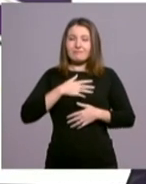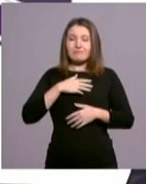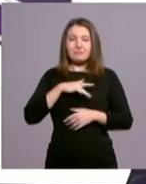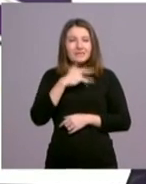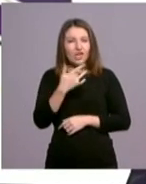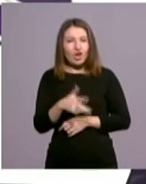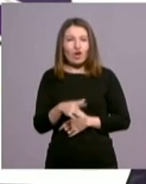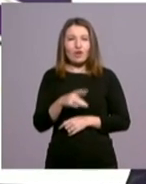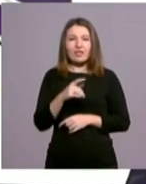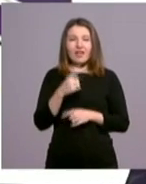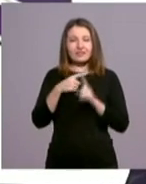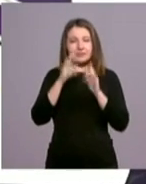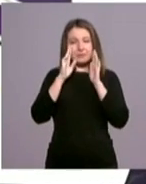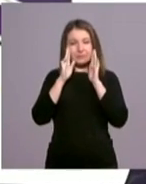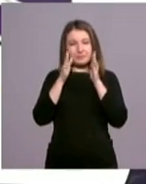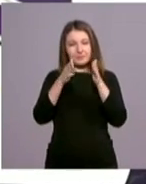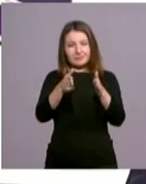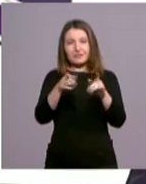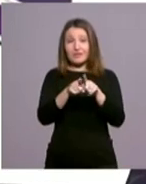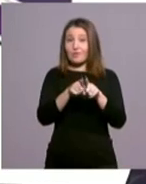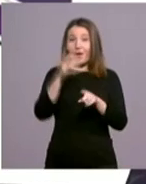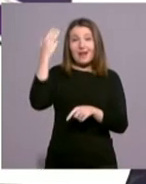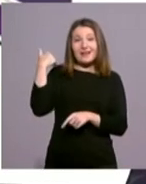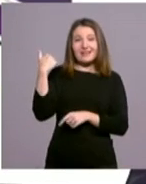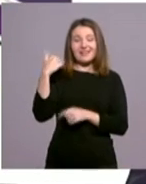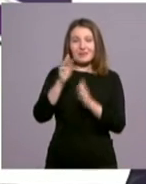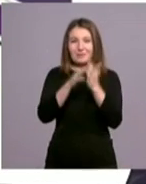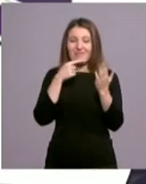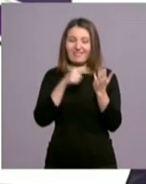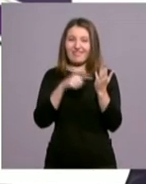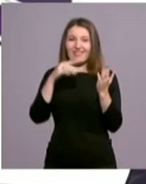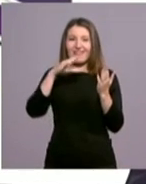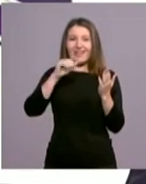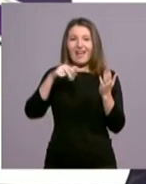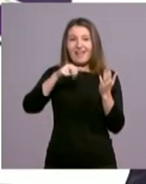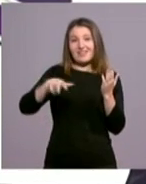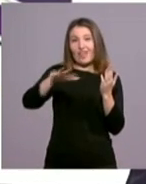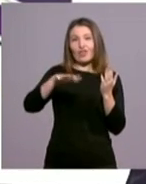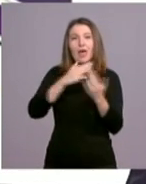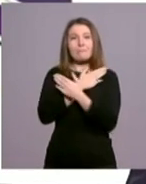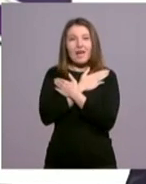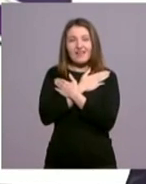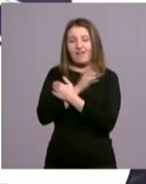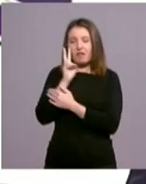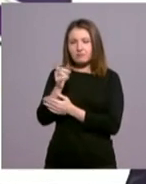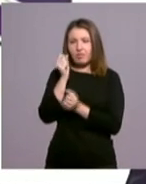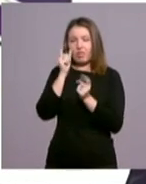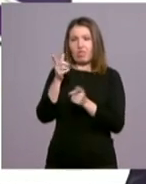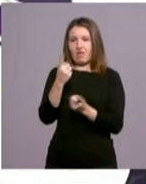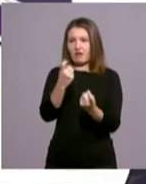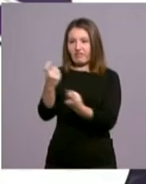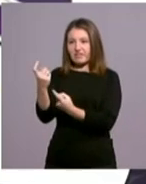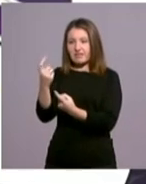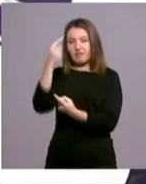de saber mirar, igual que María en Cana, ¿no? Saber mirar las necesidades de los demás y